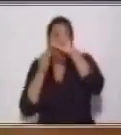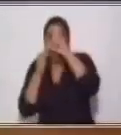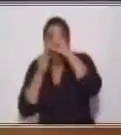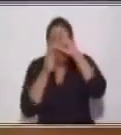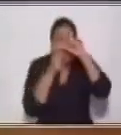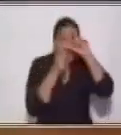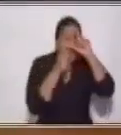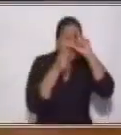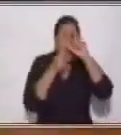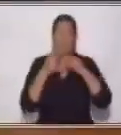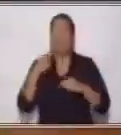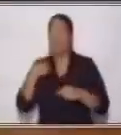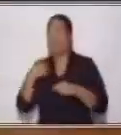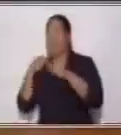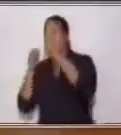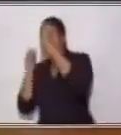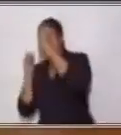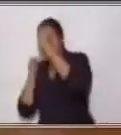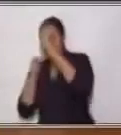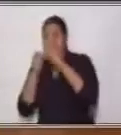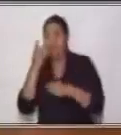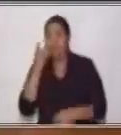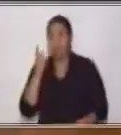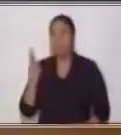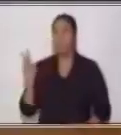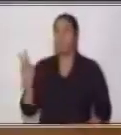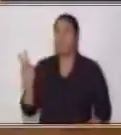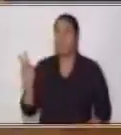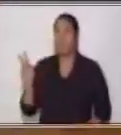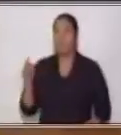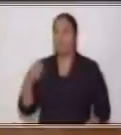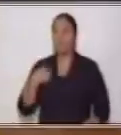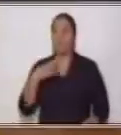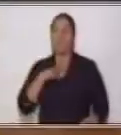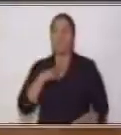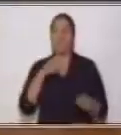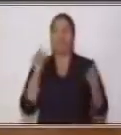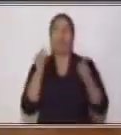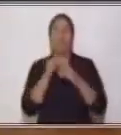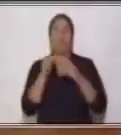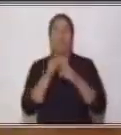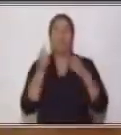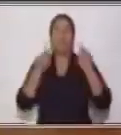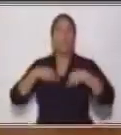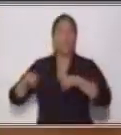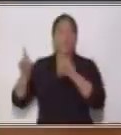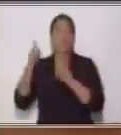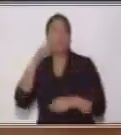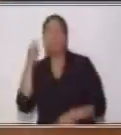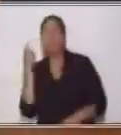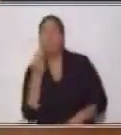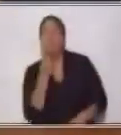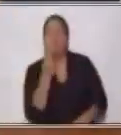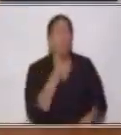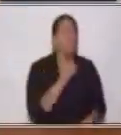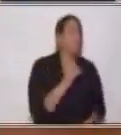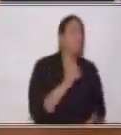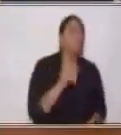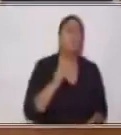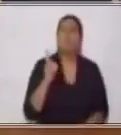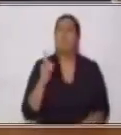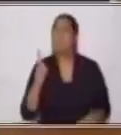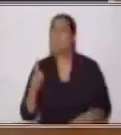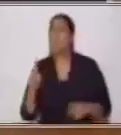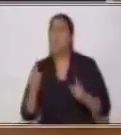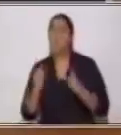sí los veo. Vamos a ver. Yo tengo aquí unas palabras y vamos a ir a buscar en dónde está esta